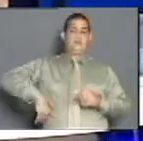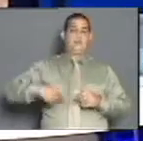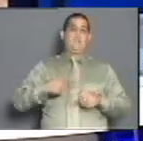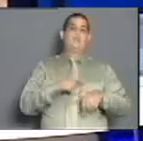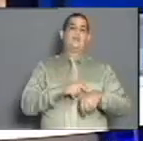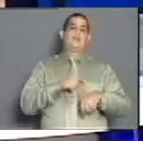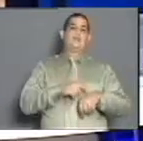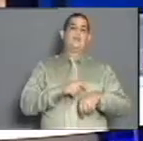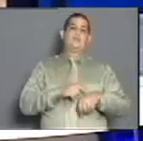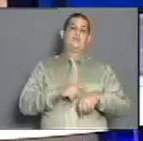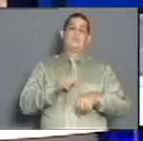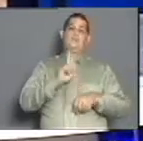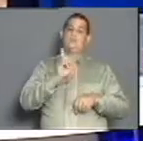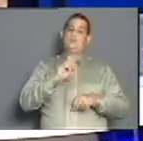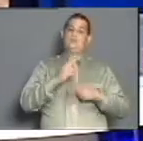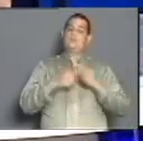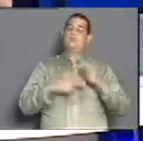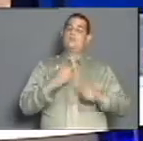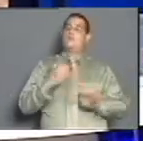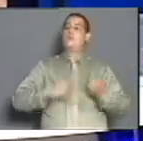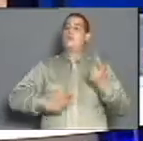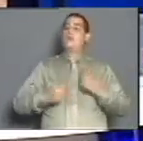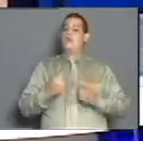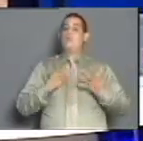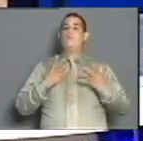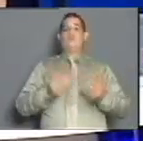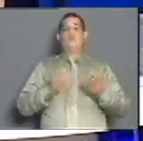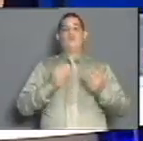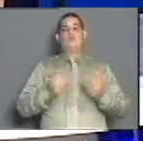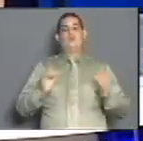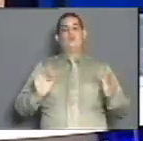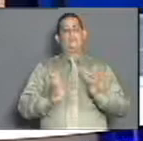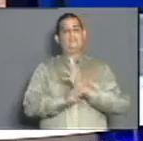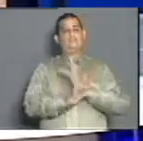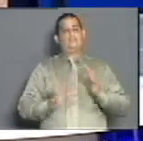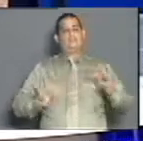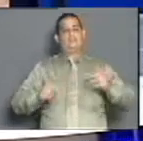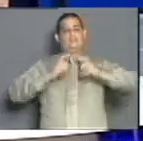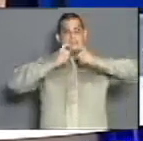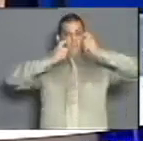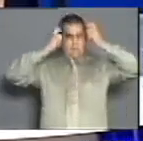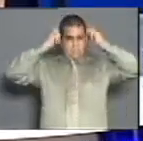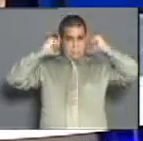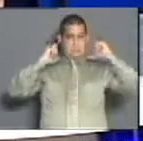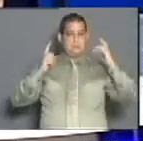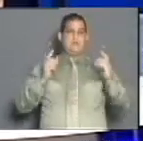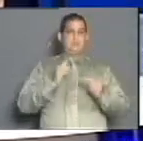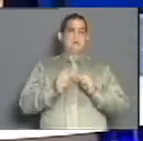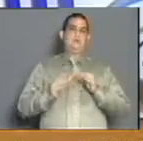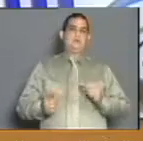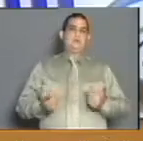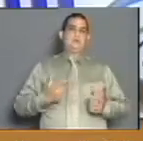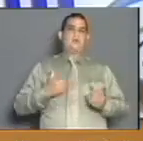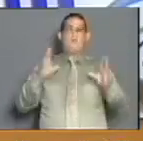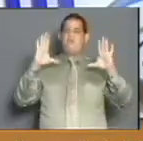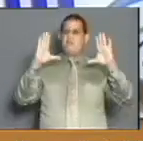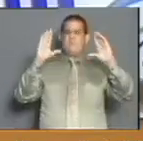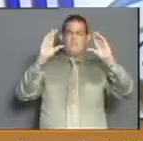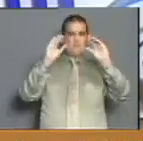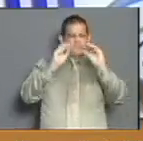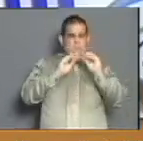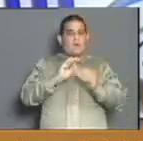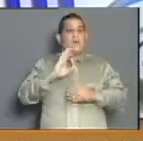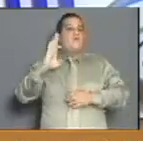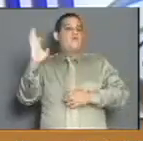que no veo claro que se estén haciendo. Veo que hay mucha movilidad en la ciudad, veo que no están usando el nasobuco, veo personas más tarde en la noche que andan en